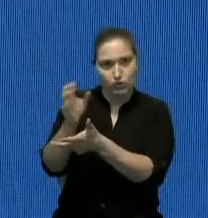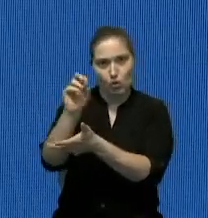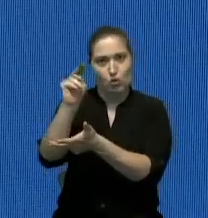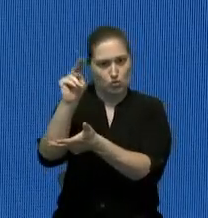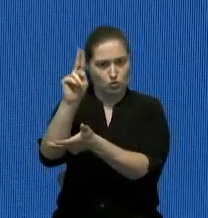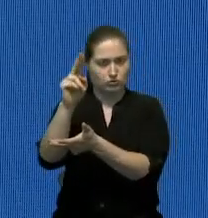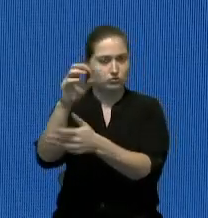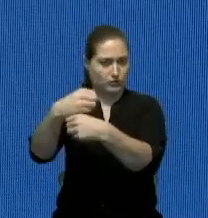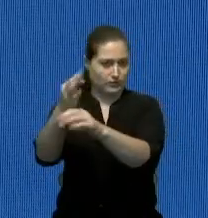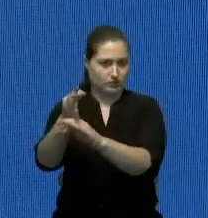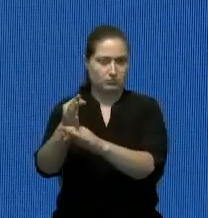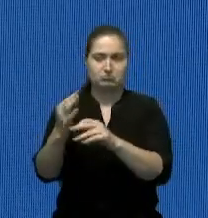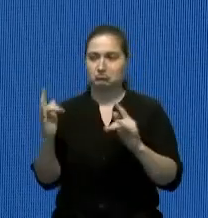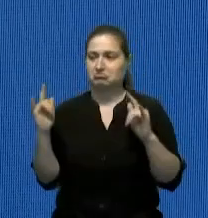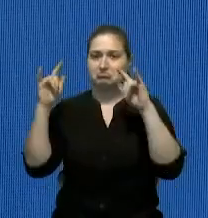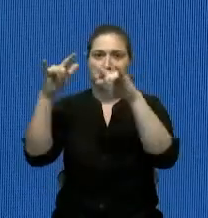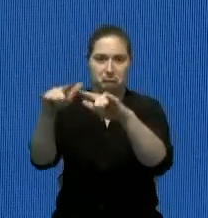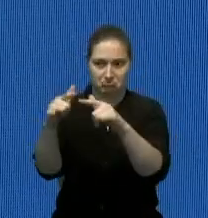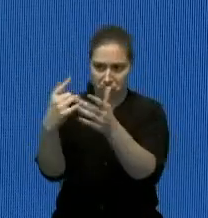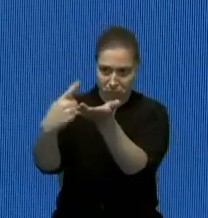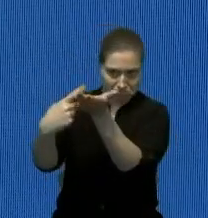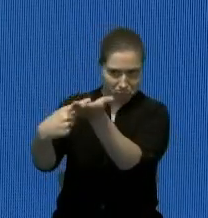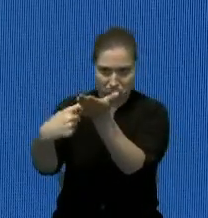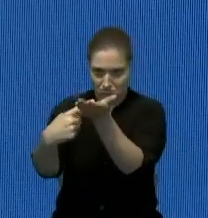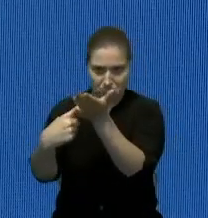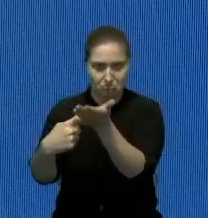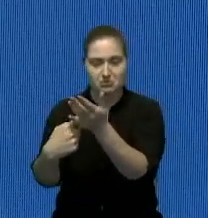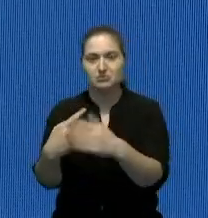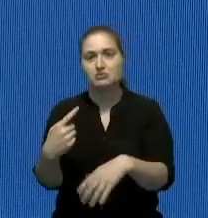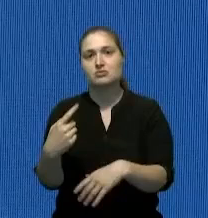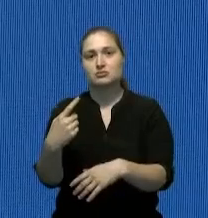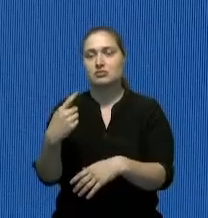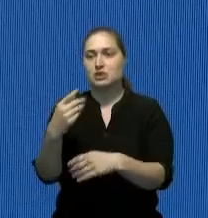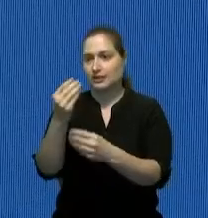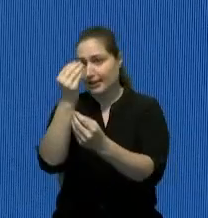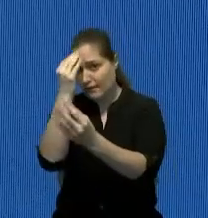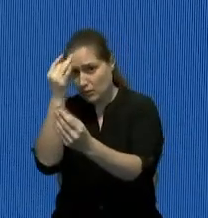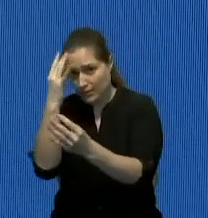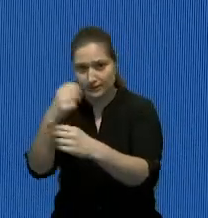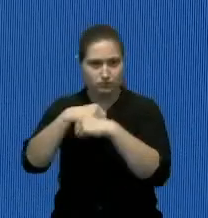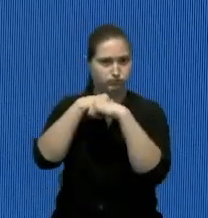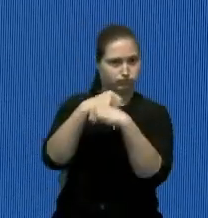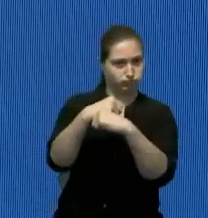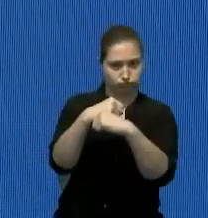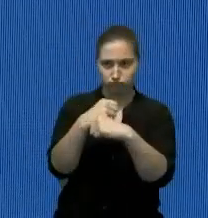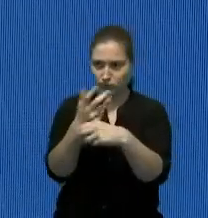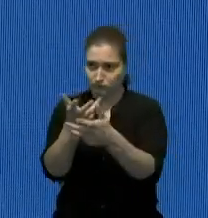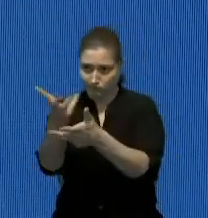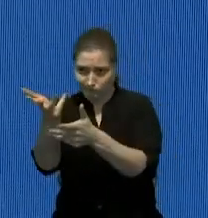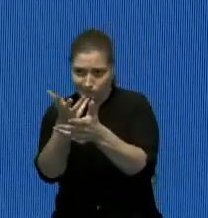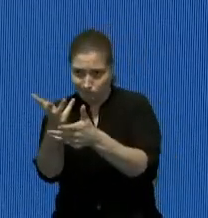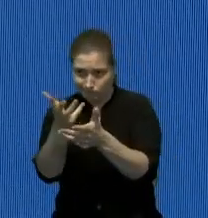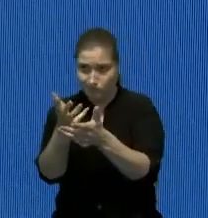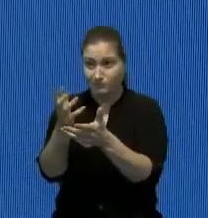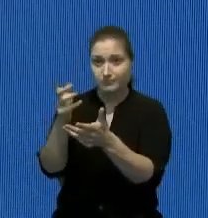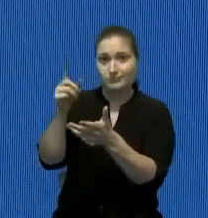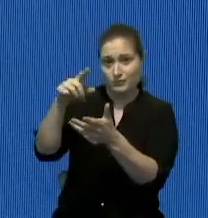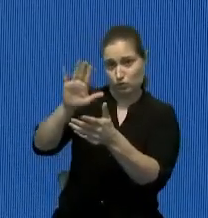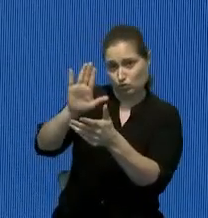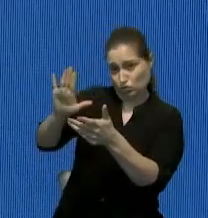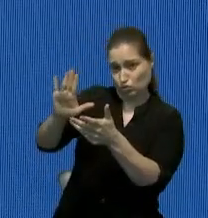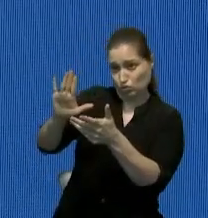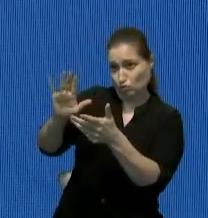y estamos en intercambio de informaciones de seguridad tanto para ellos como para nosotros